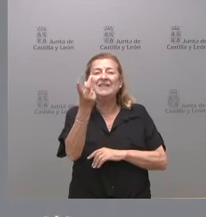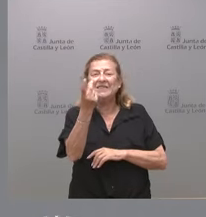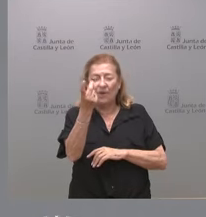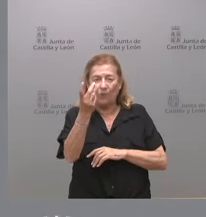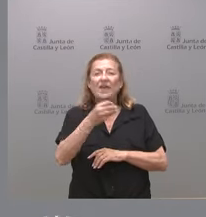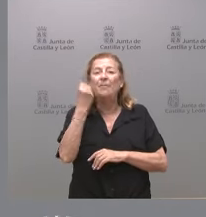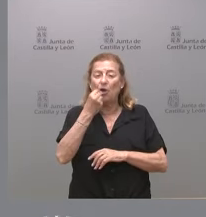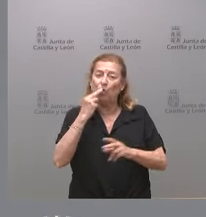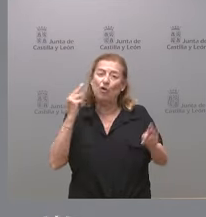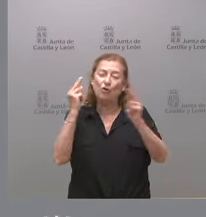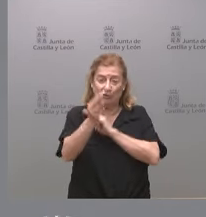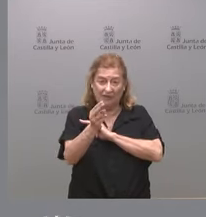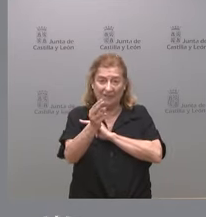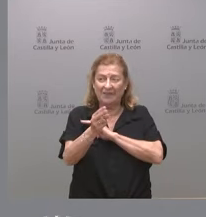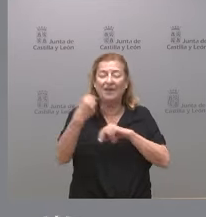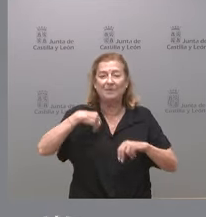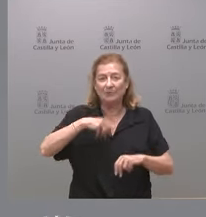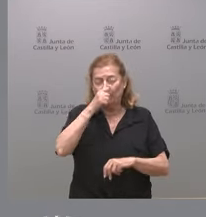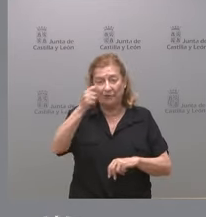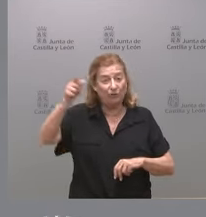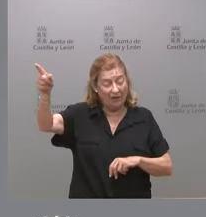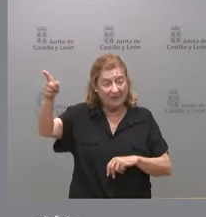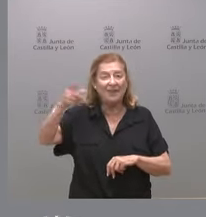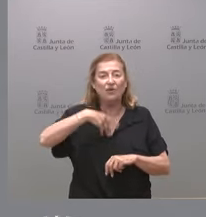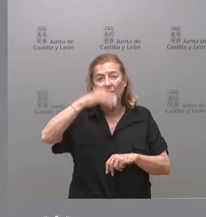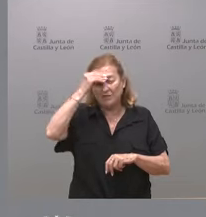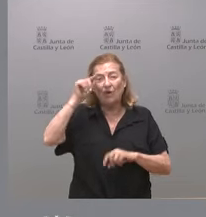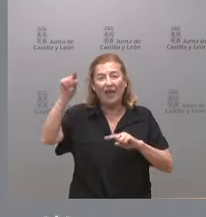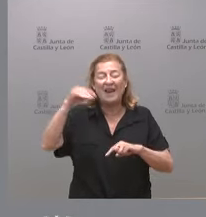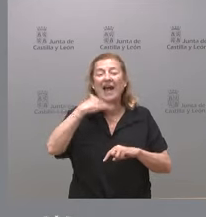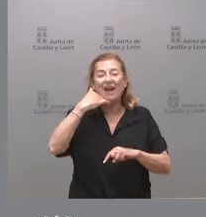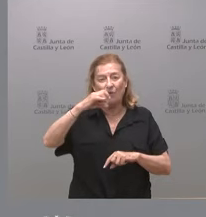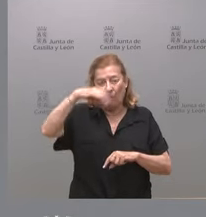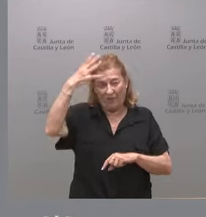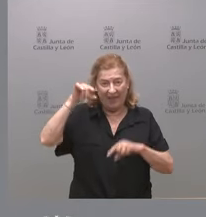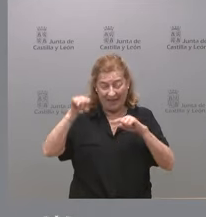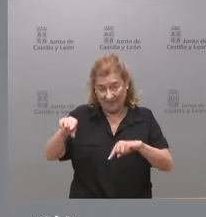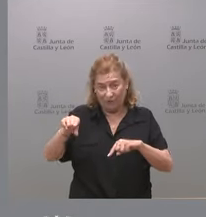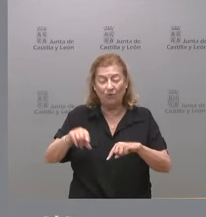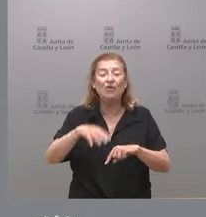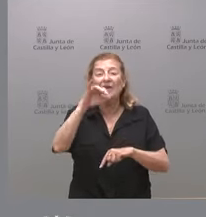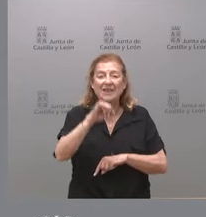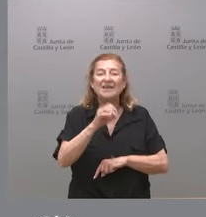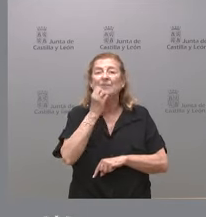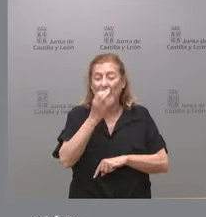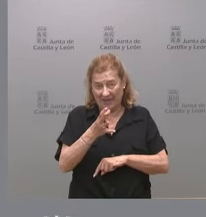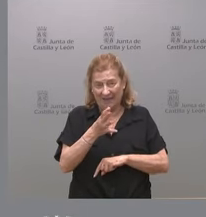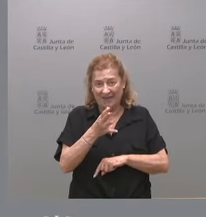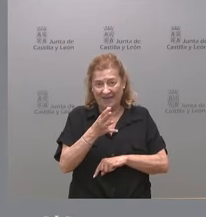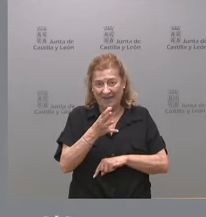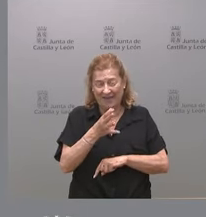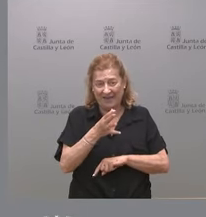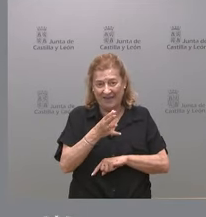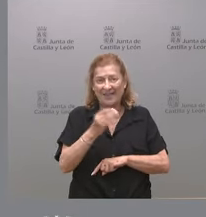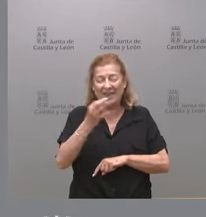mejor que se lo conteste el propio PSOE que supongo que tendrá alguna idea de esto y sería bueno y sería bueno